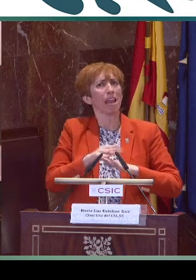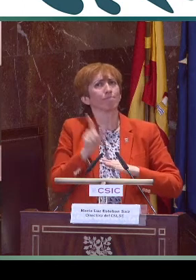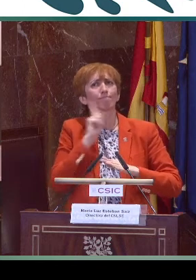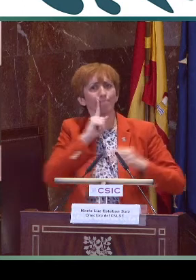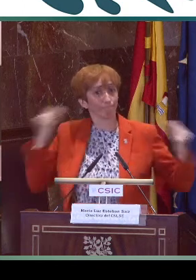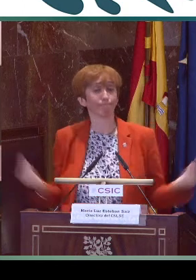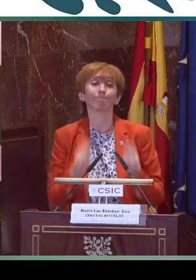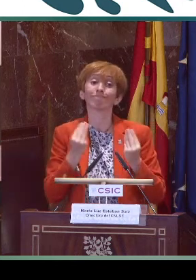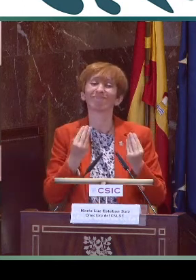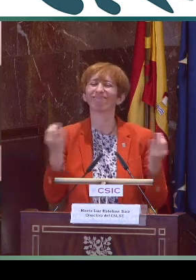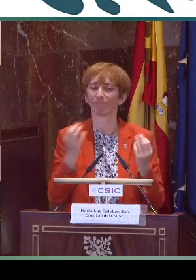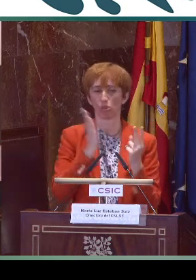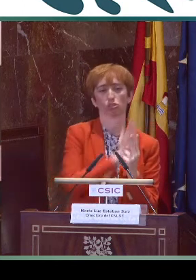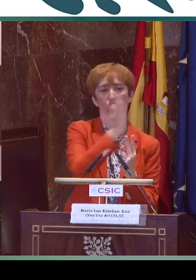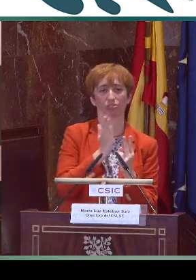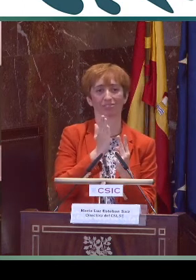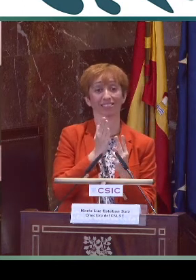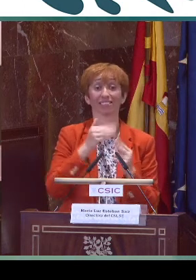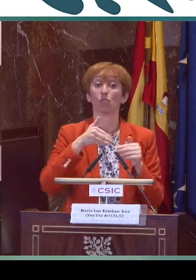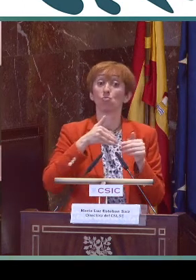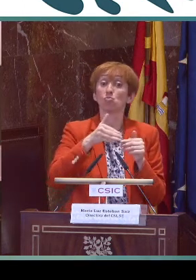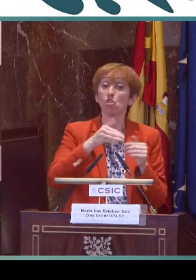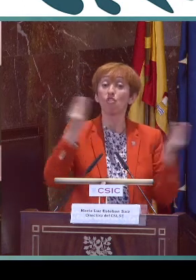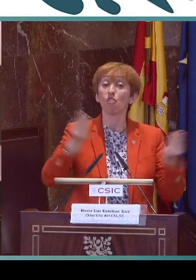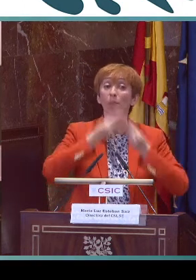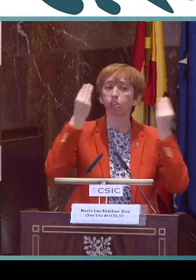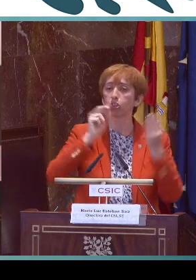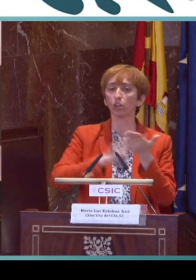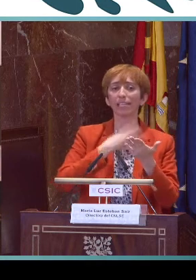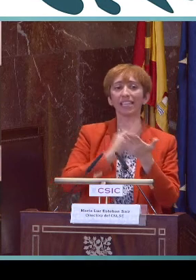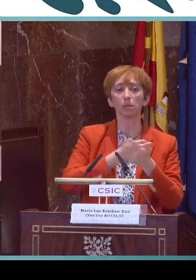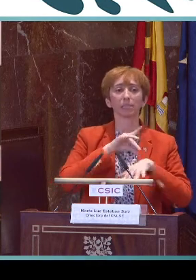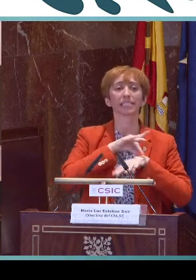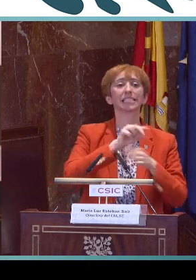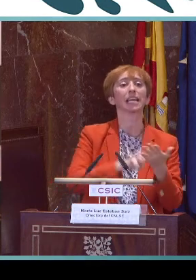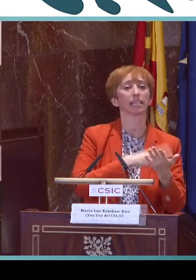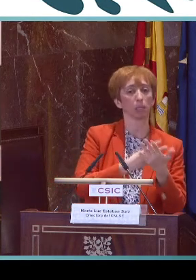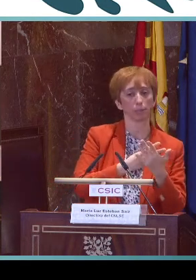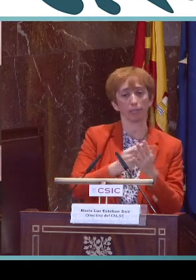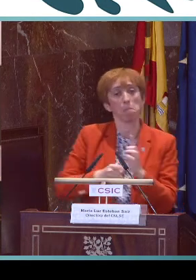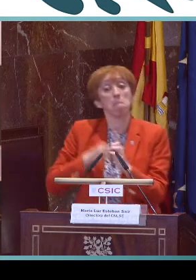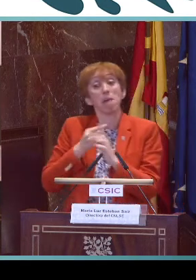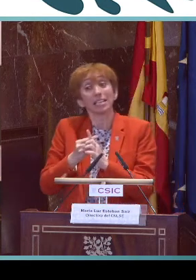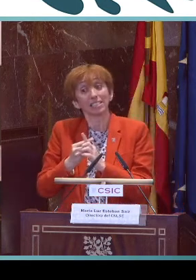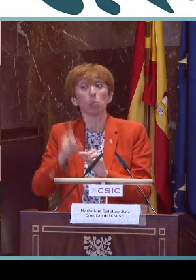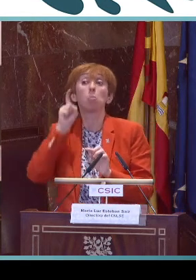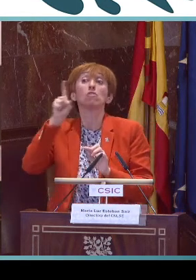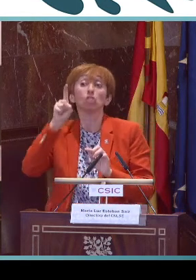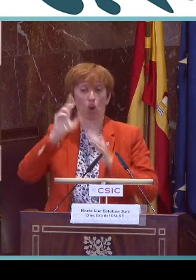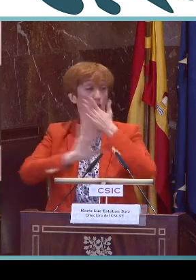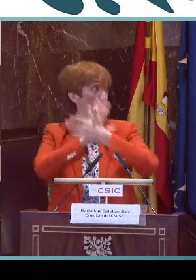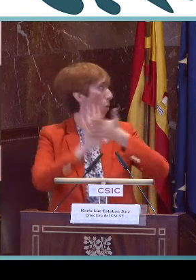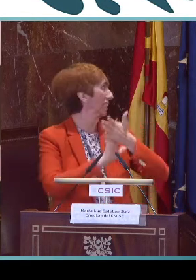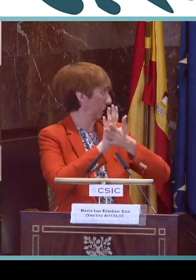la calidad de la lengua de signos y la mejora de las personas sordas en su educación se produzca. La formación de intérpretes de igual modo